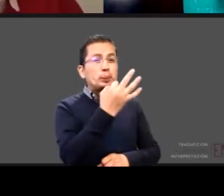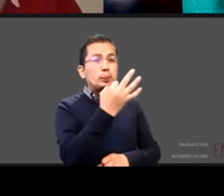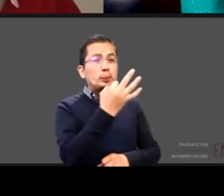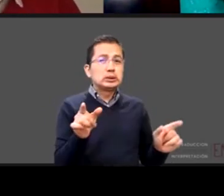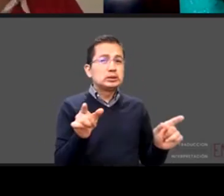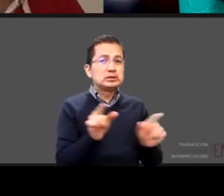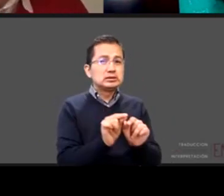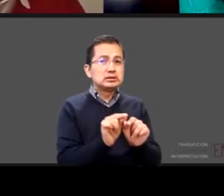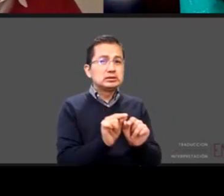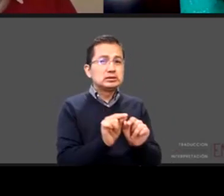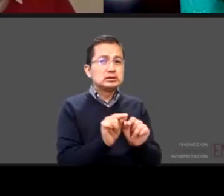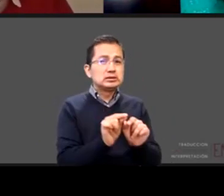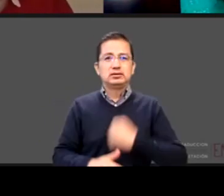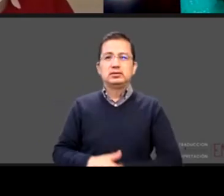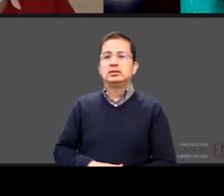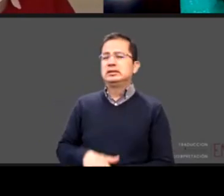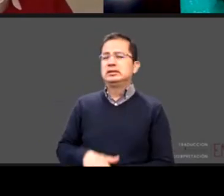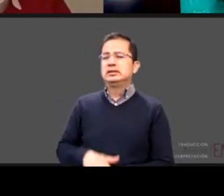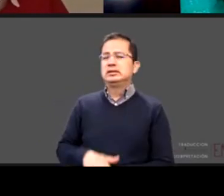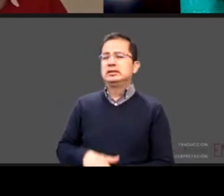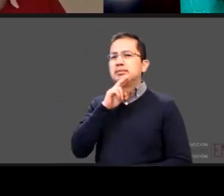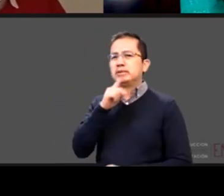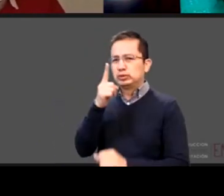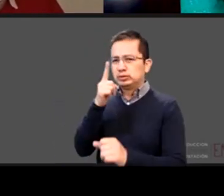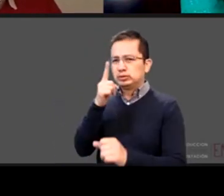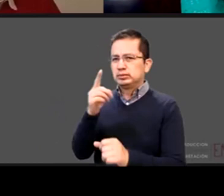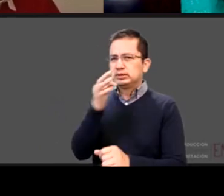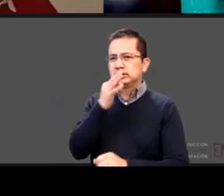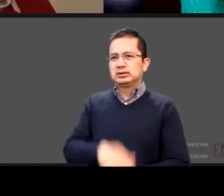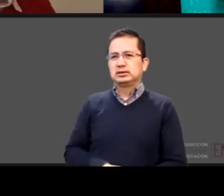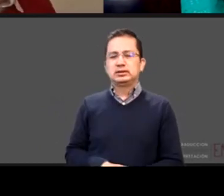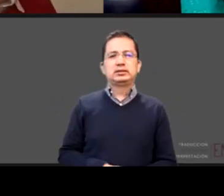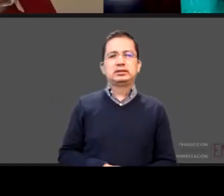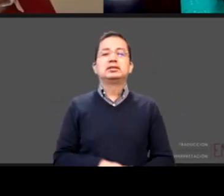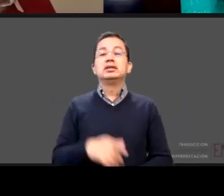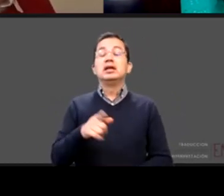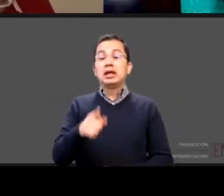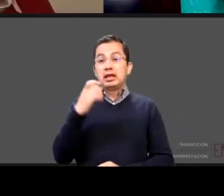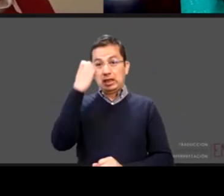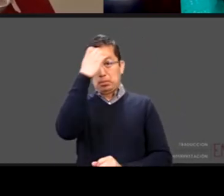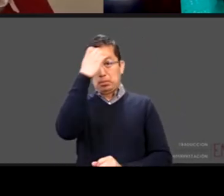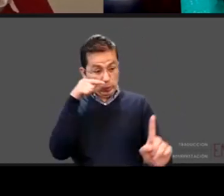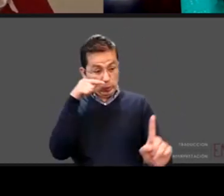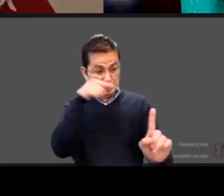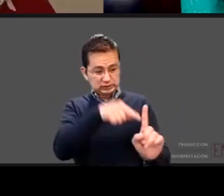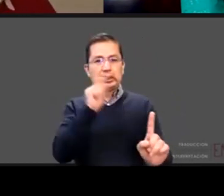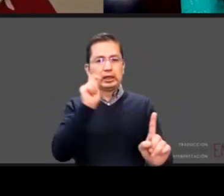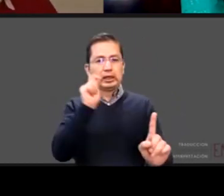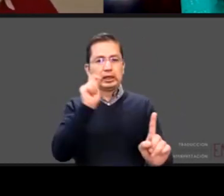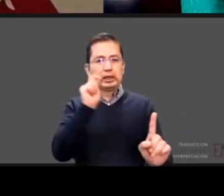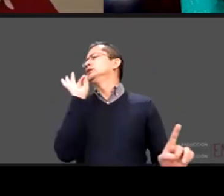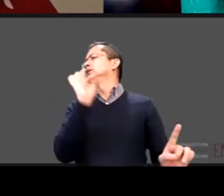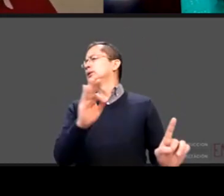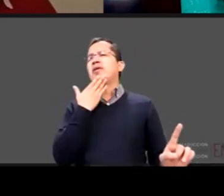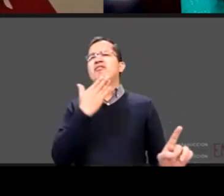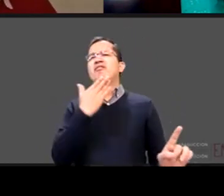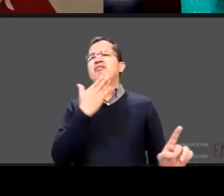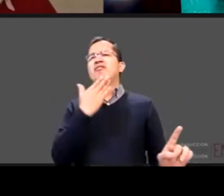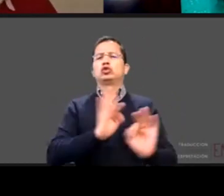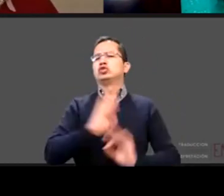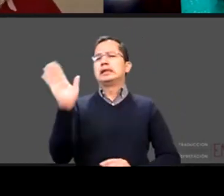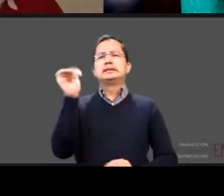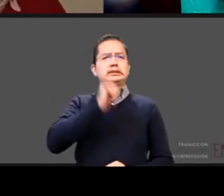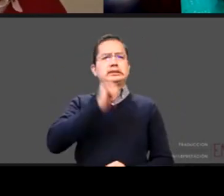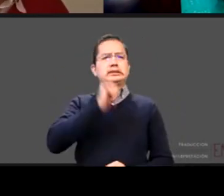terminar y vas a seguir exponiendo la evaluación no es ay perfecto está muy bien y ya va a ser para el resto de la vida es si hoy estás